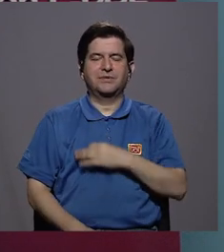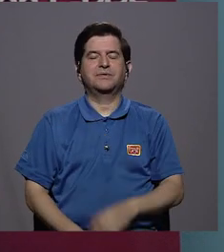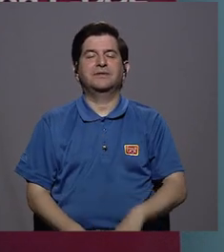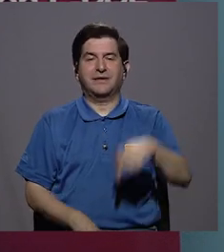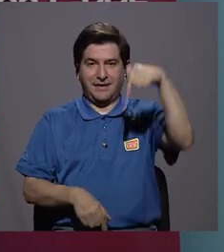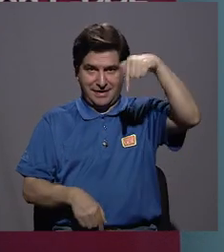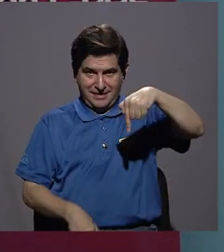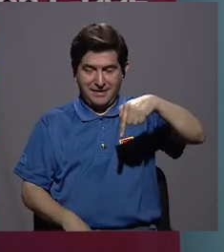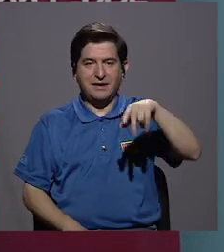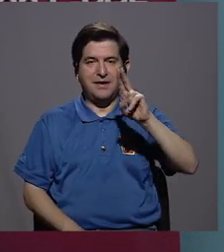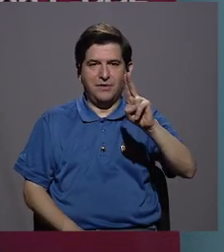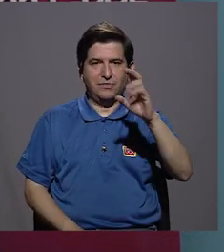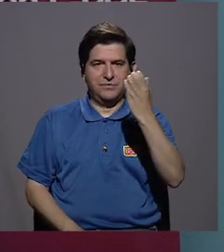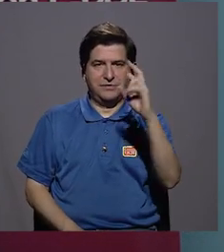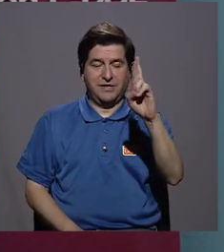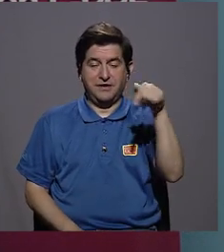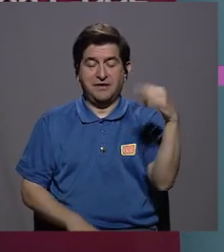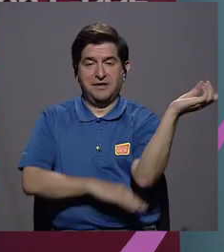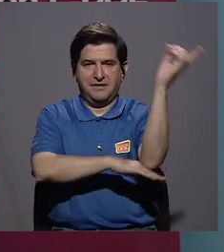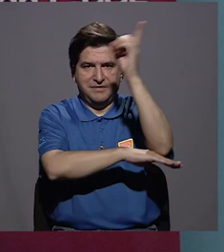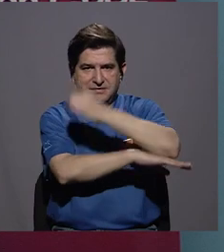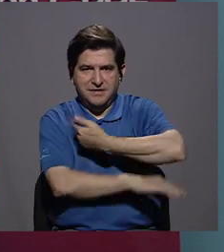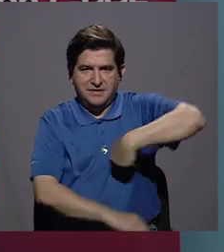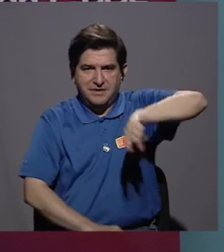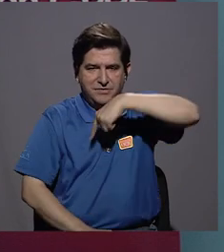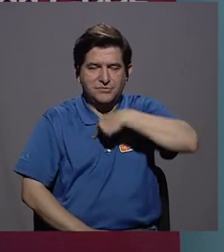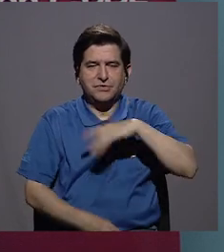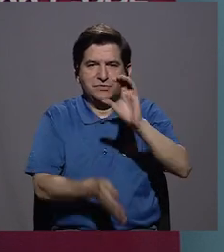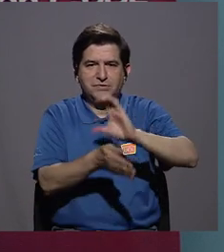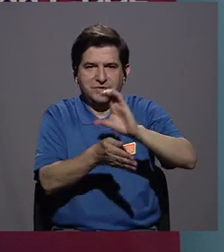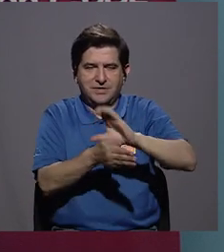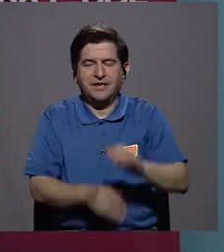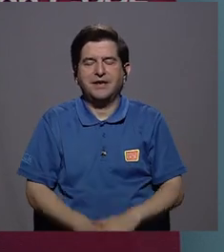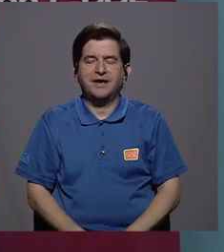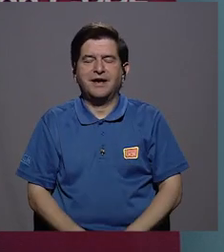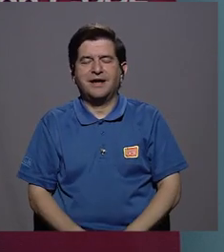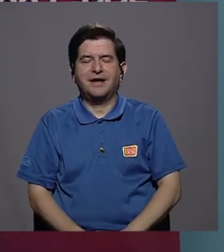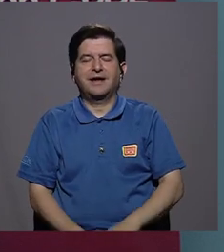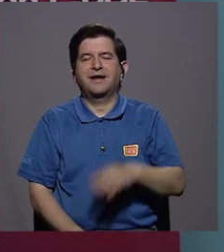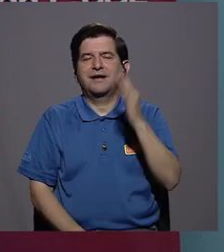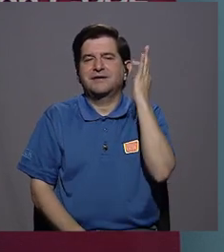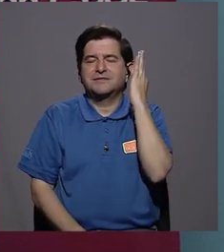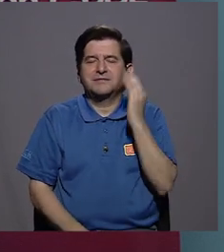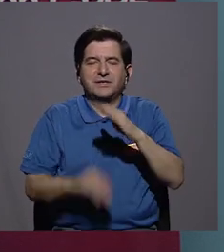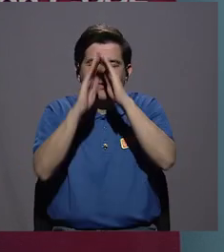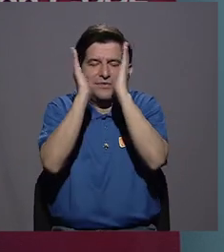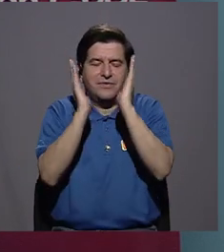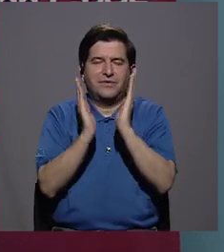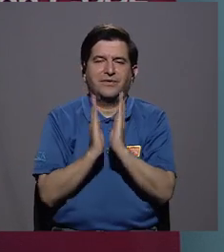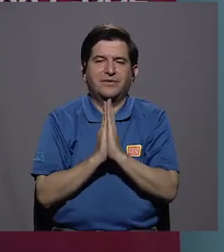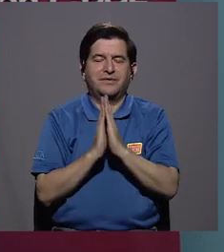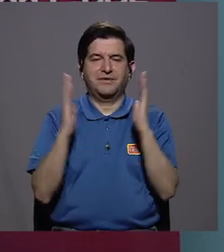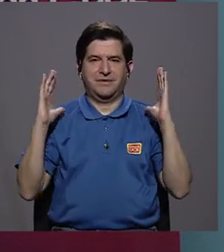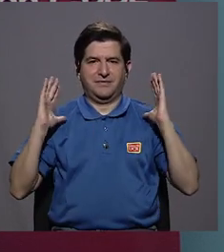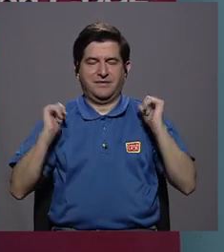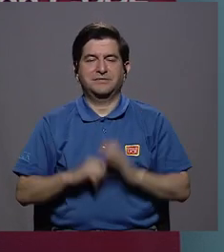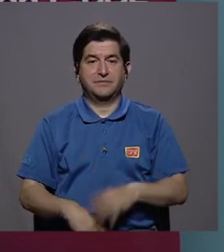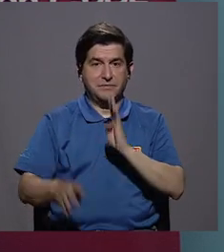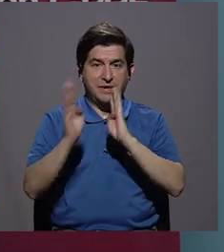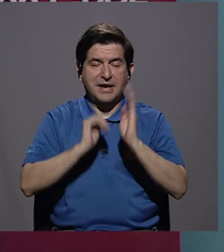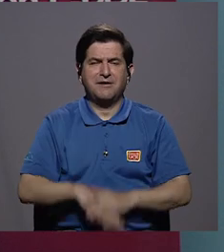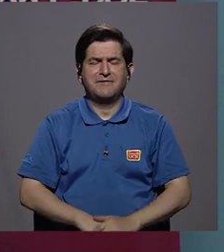la Universidad de Costa Rica. El día de hoy nos encontramos en la Clínica Señora de Los Ángeles para conversar acerca de